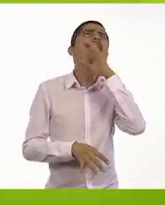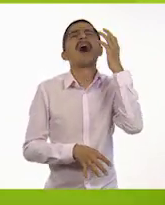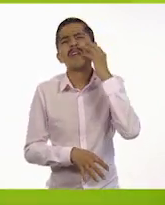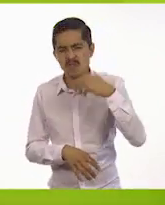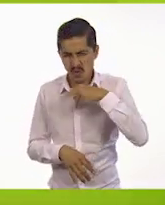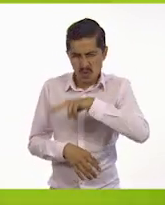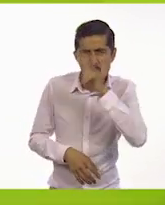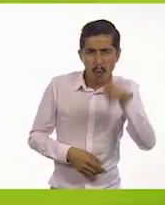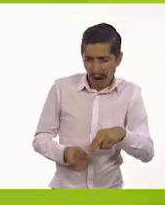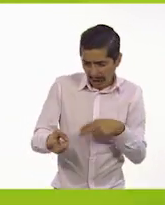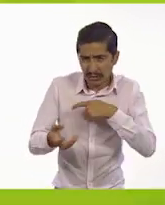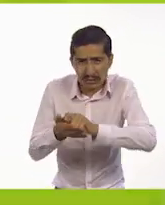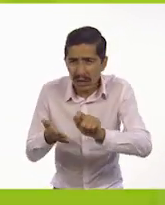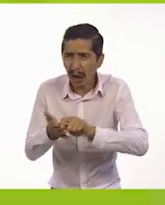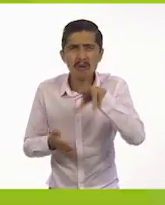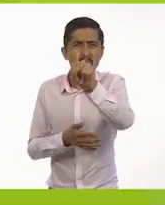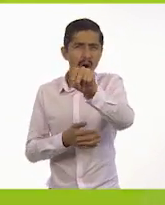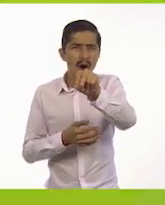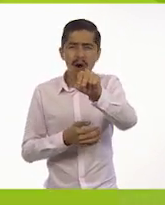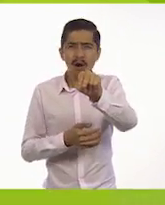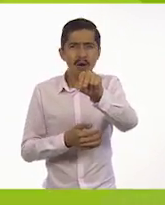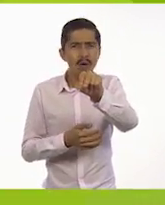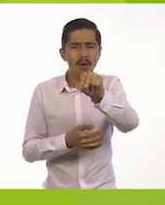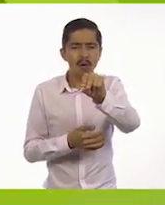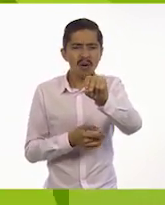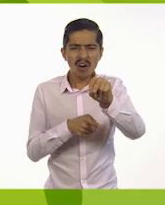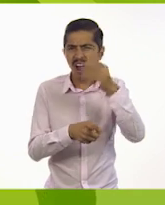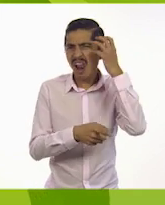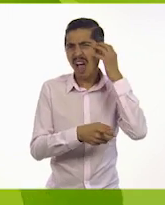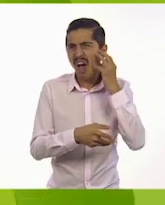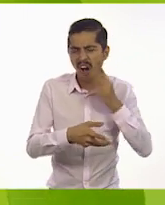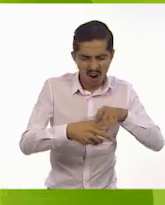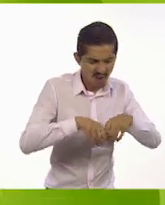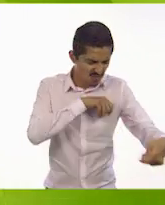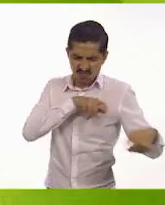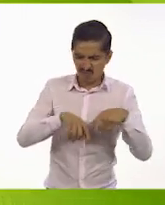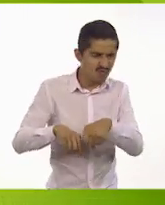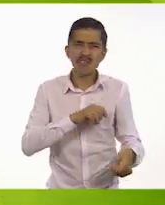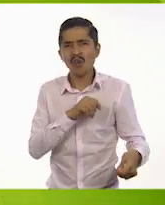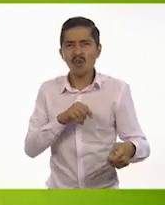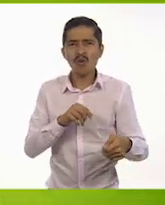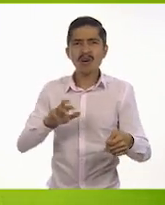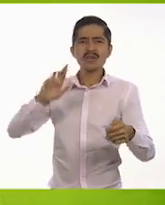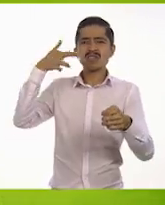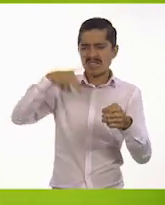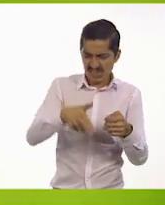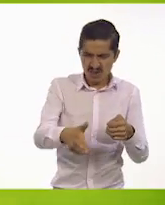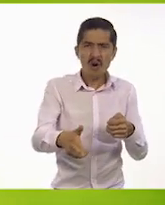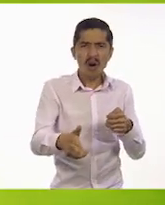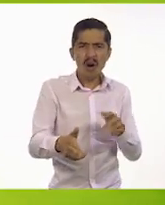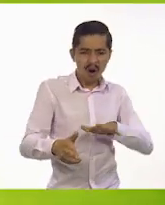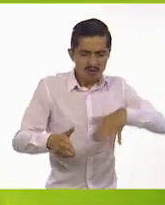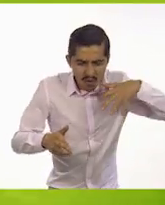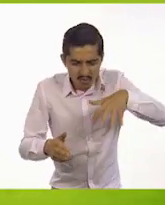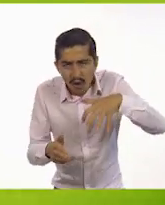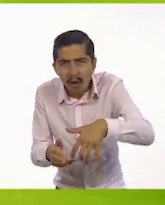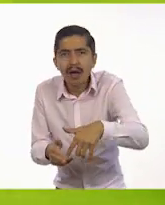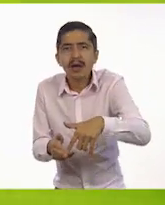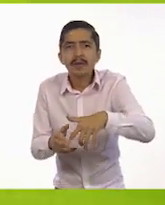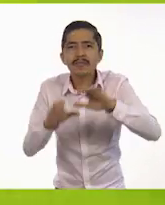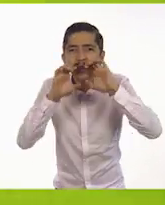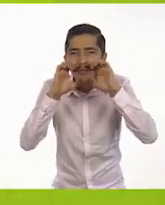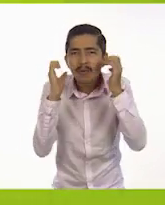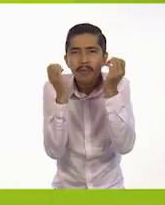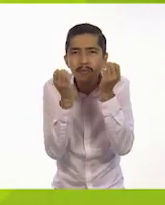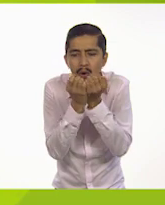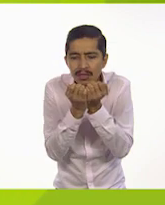escribiría algo así. Y el león rompió la carta y bajó hasta el río. Allí, el hipopótamo tuvo